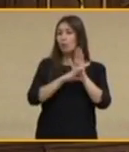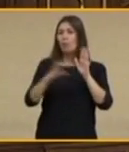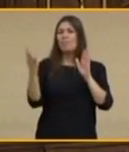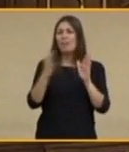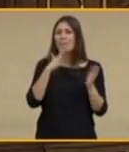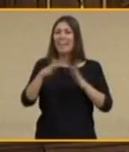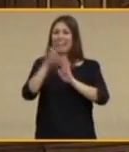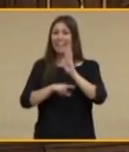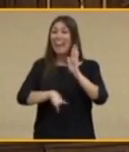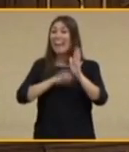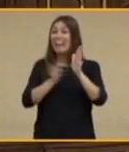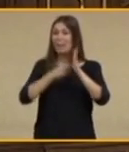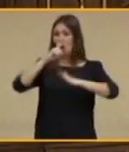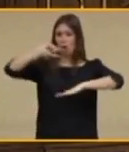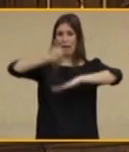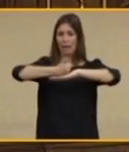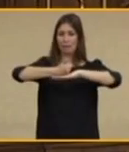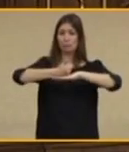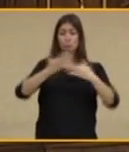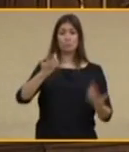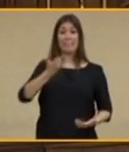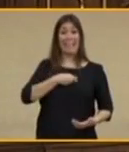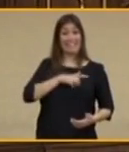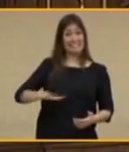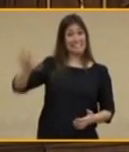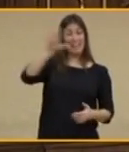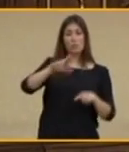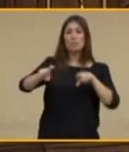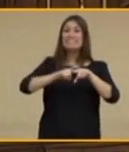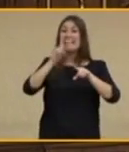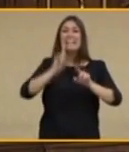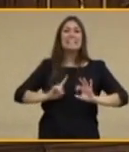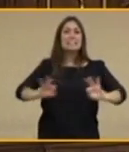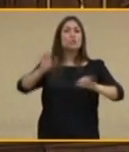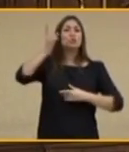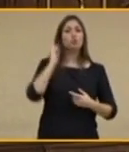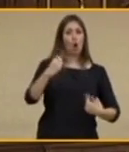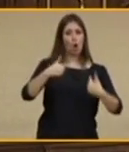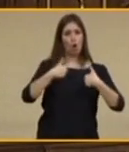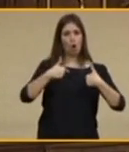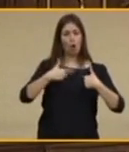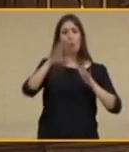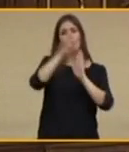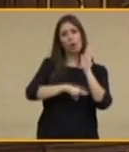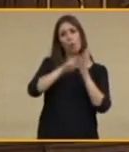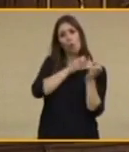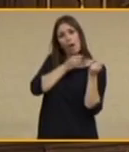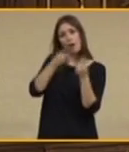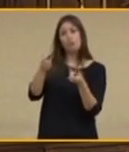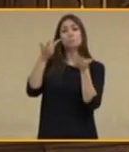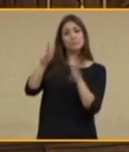orgánica y al Estado corresponde, con carácter exclusivo, la regulación de las condiciones de su ejercicio.